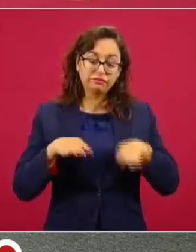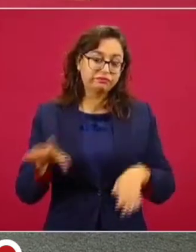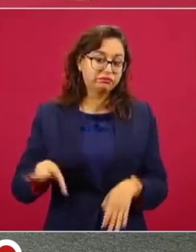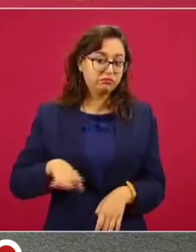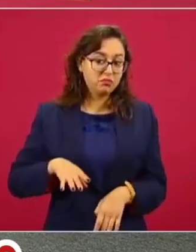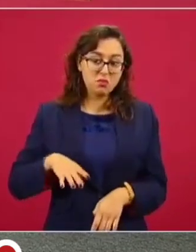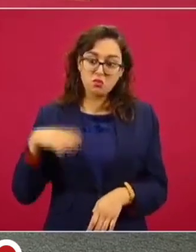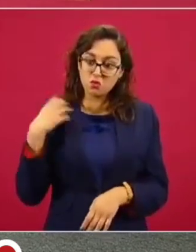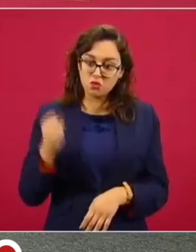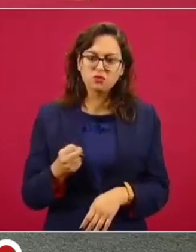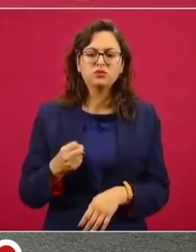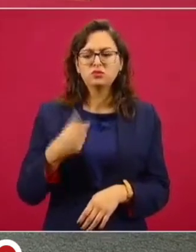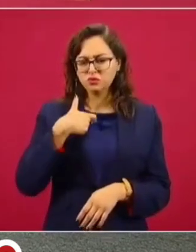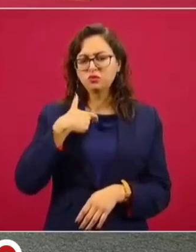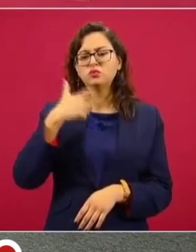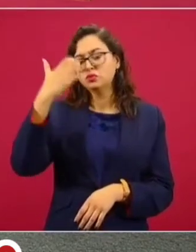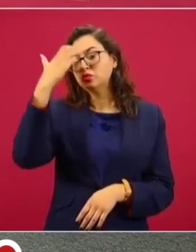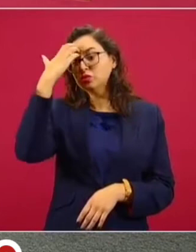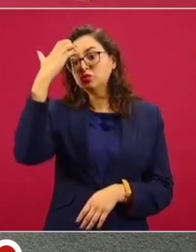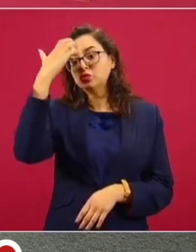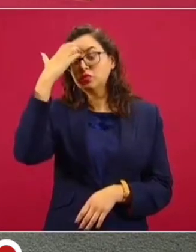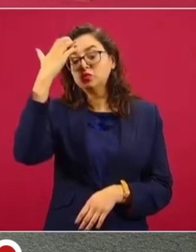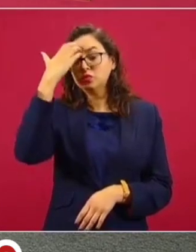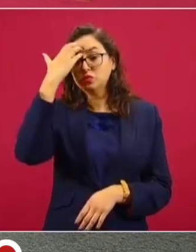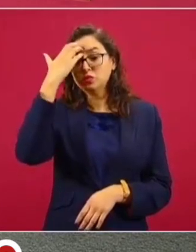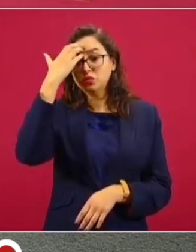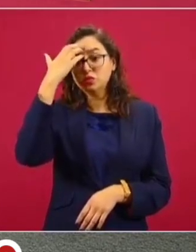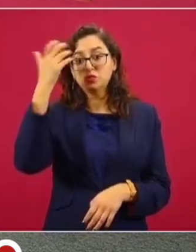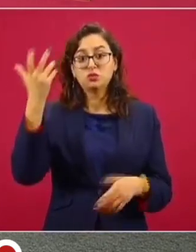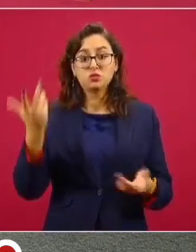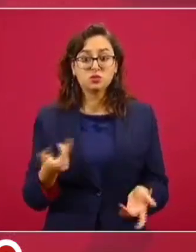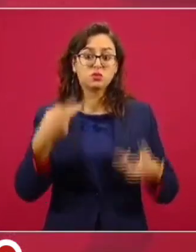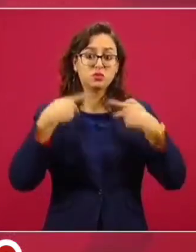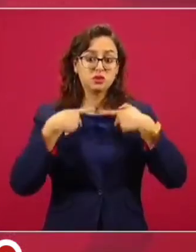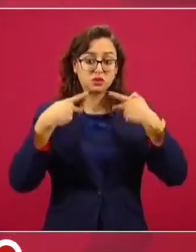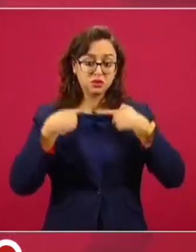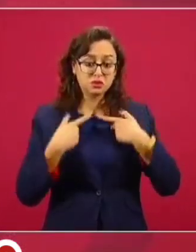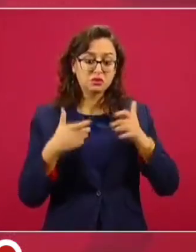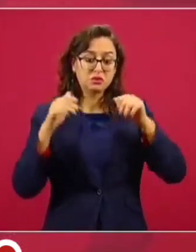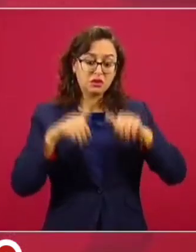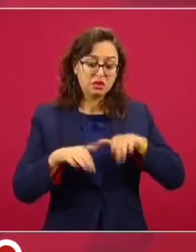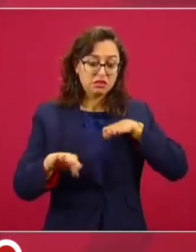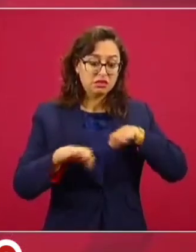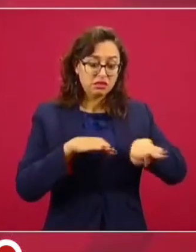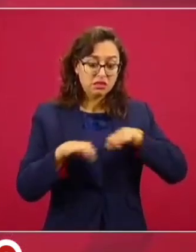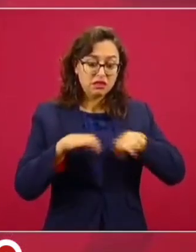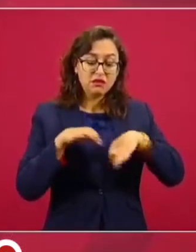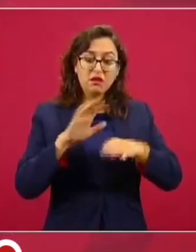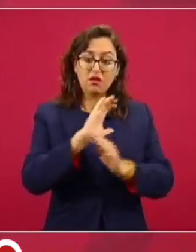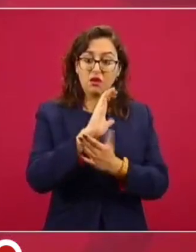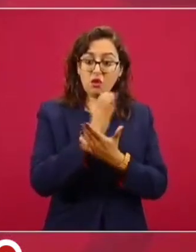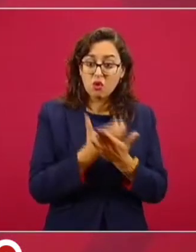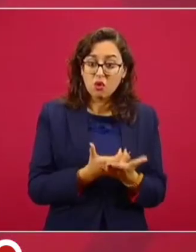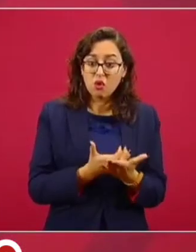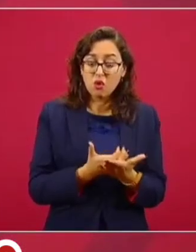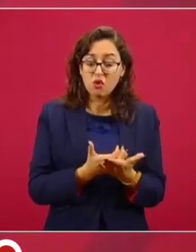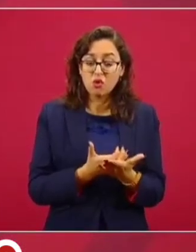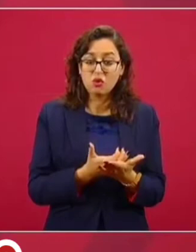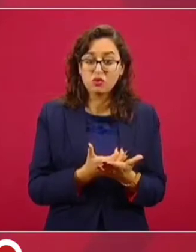Conozco casos de empresas que tienen contratos con